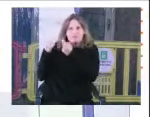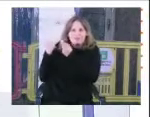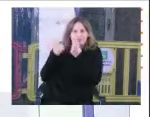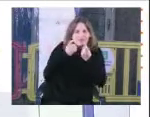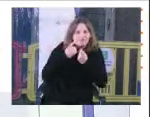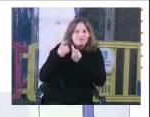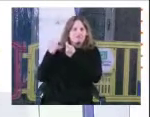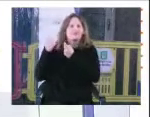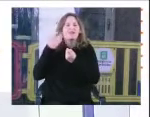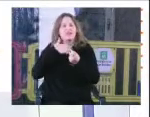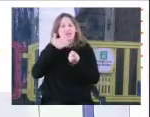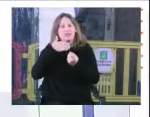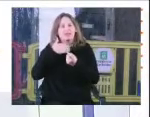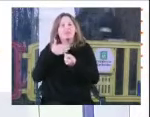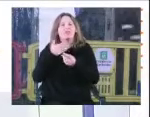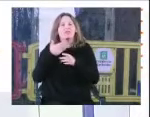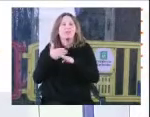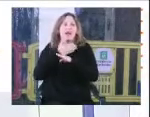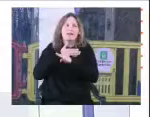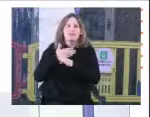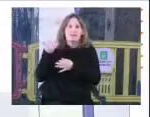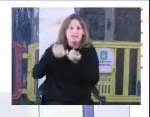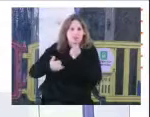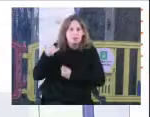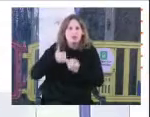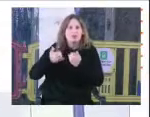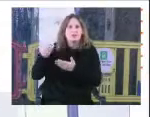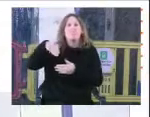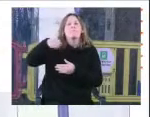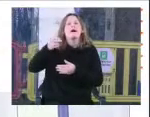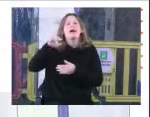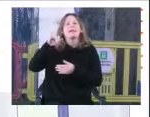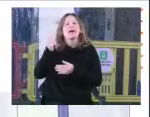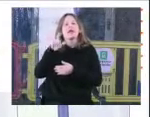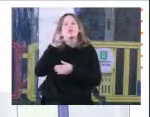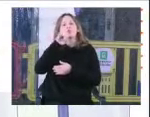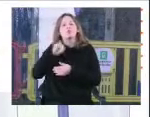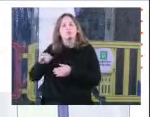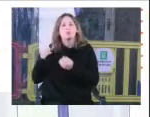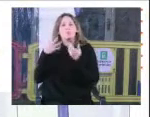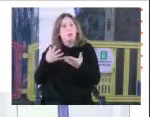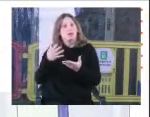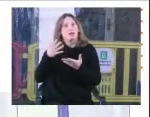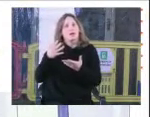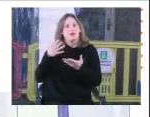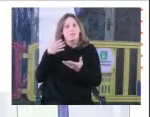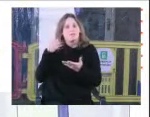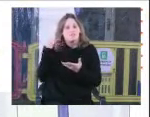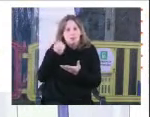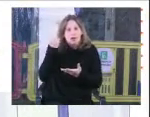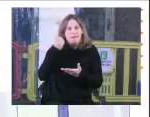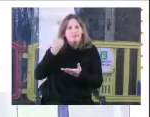melodías de las que hablaba María Luz porque es importante que esas melodías permanezcan en la